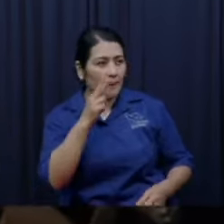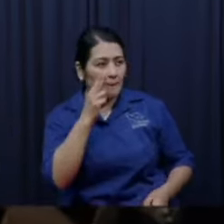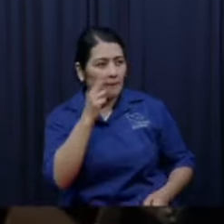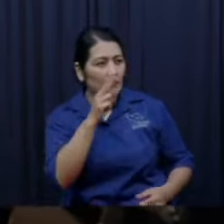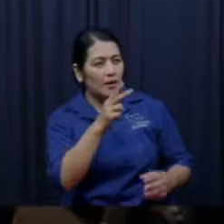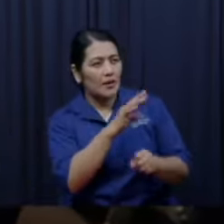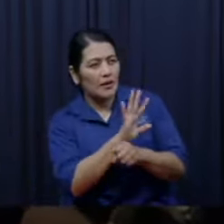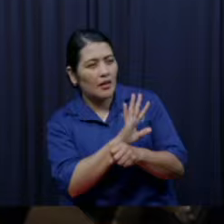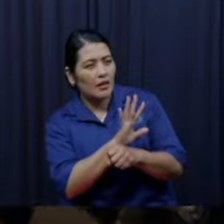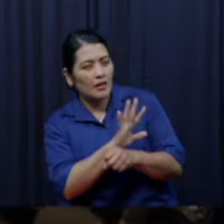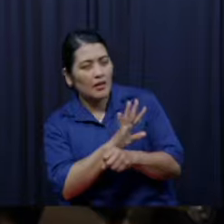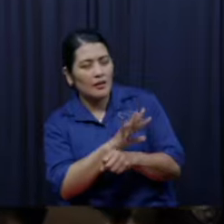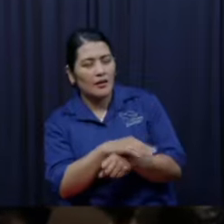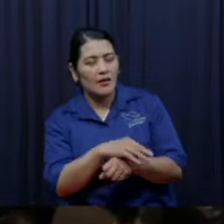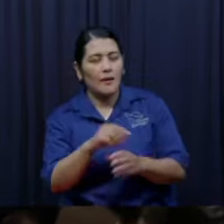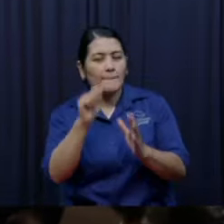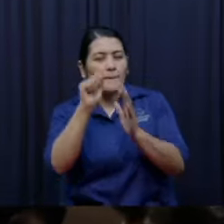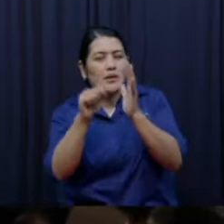digo yo pues